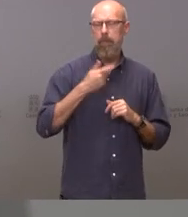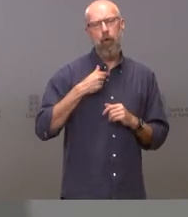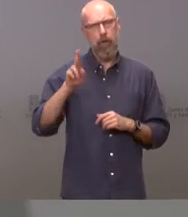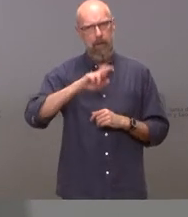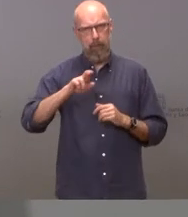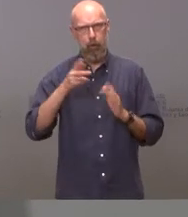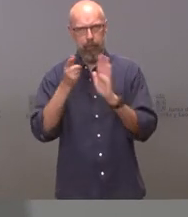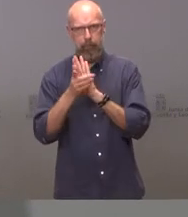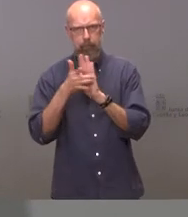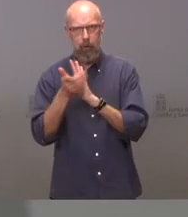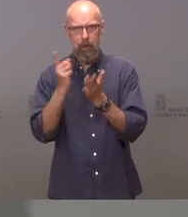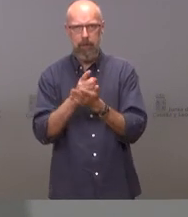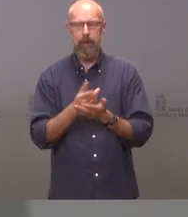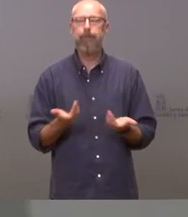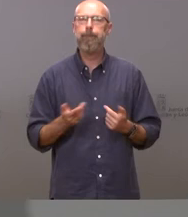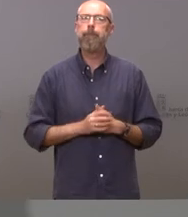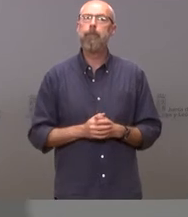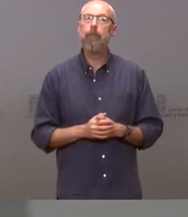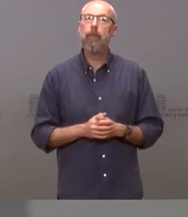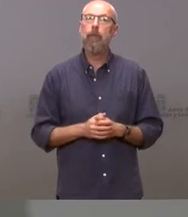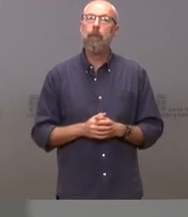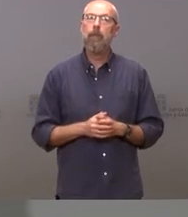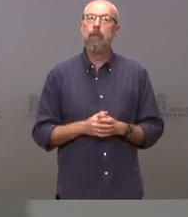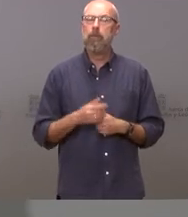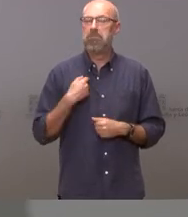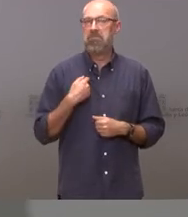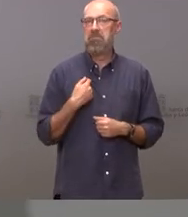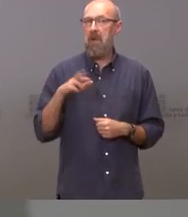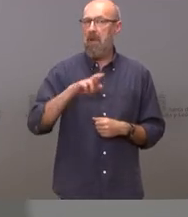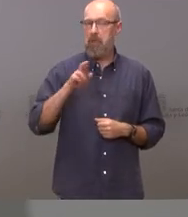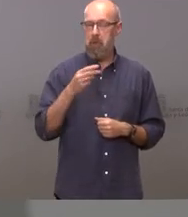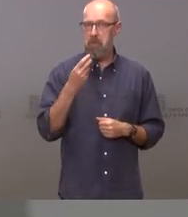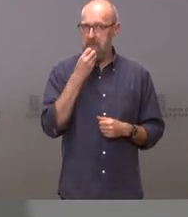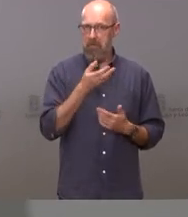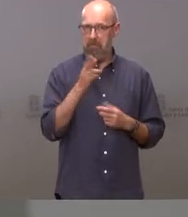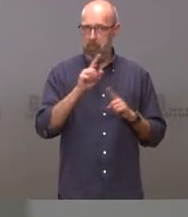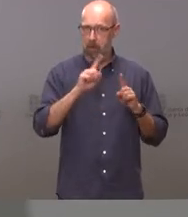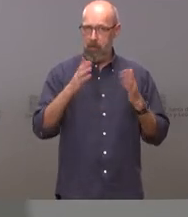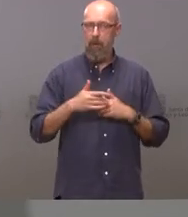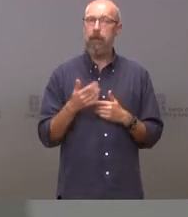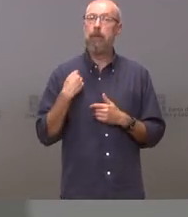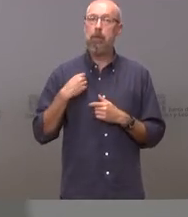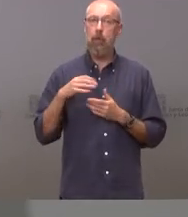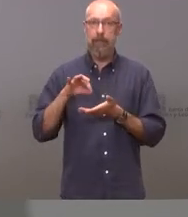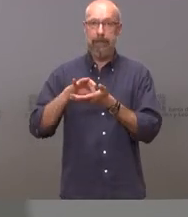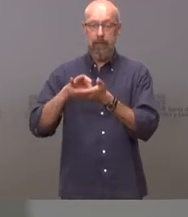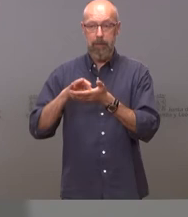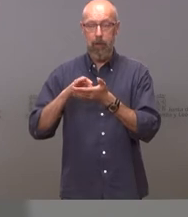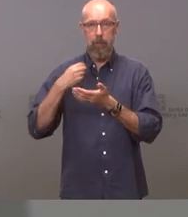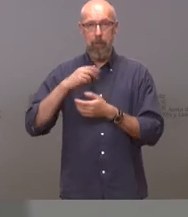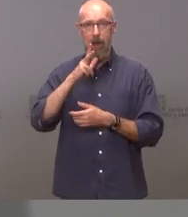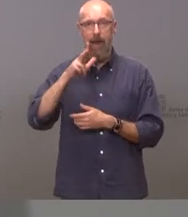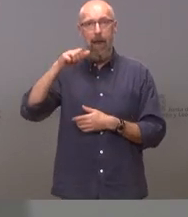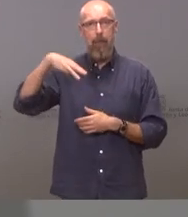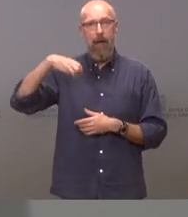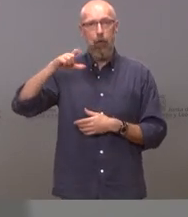contestarlo porque no me preocupa volver a reiterarme la plantilla del servicio de hematología es